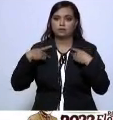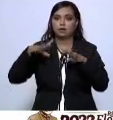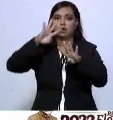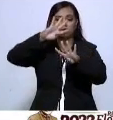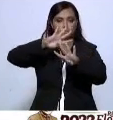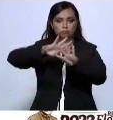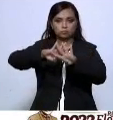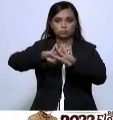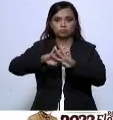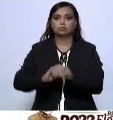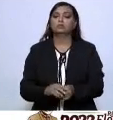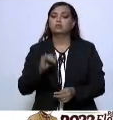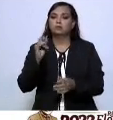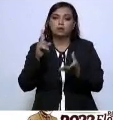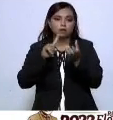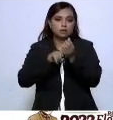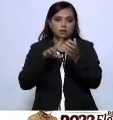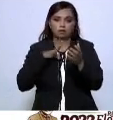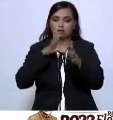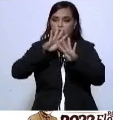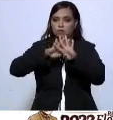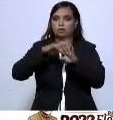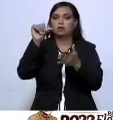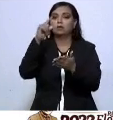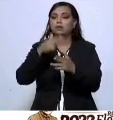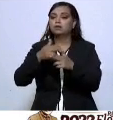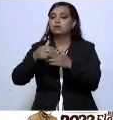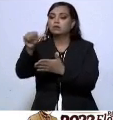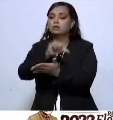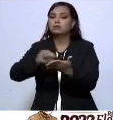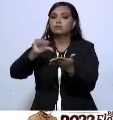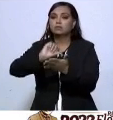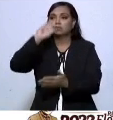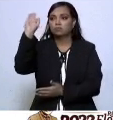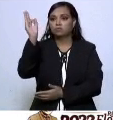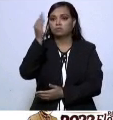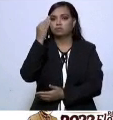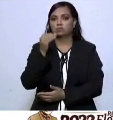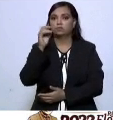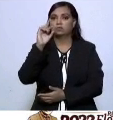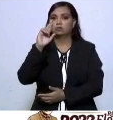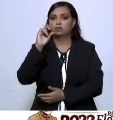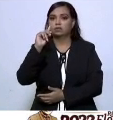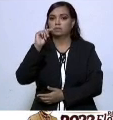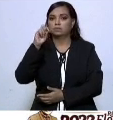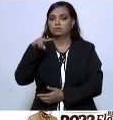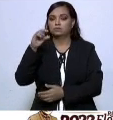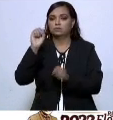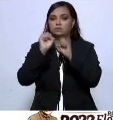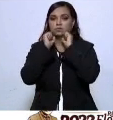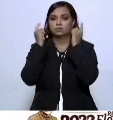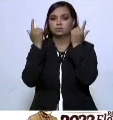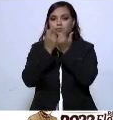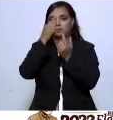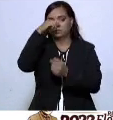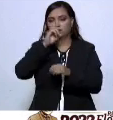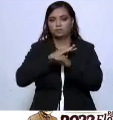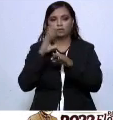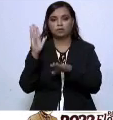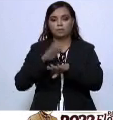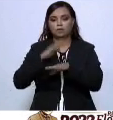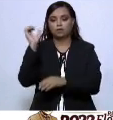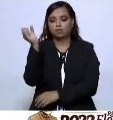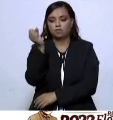internos a los centros federales de readaptación social para fortalecer la